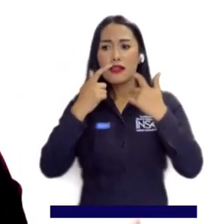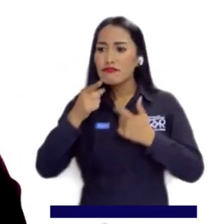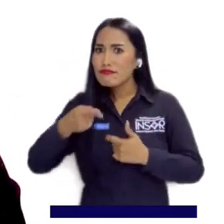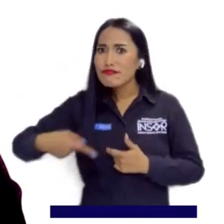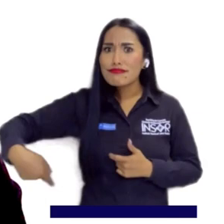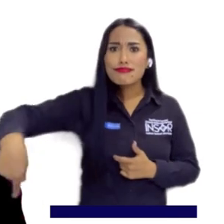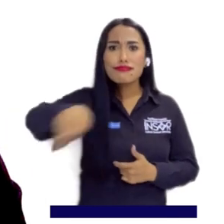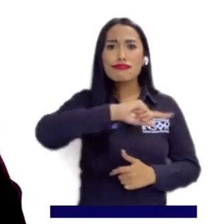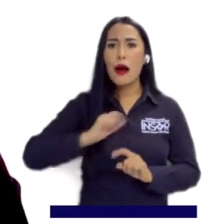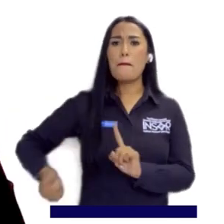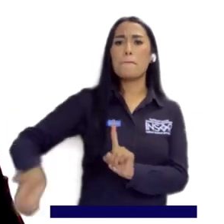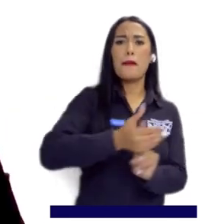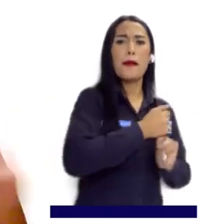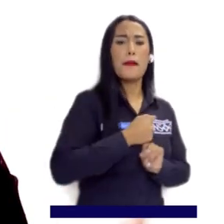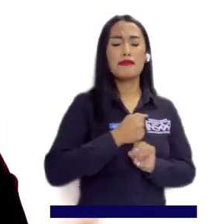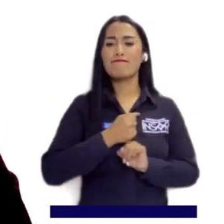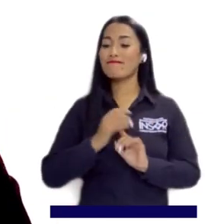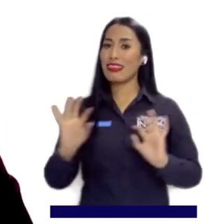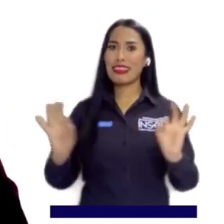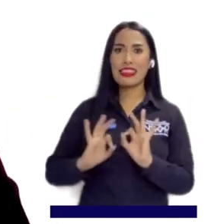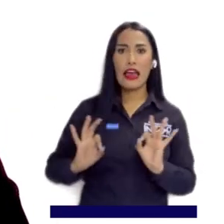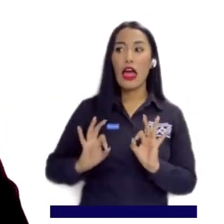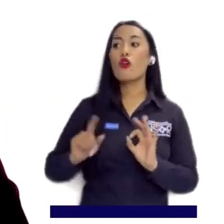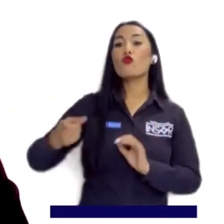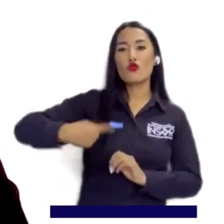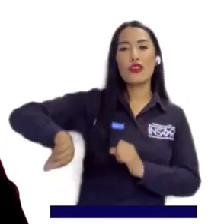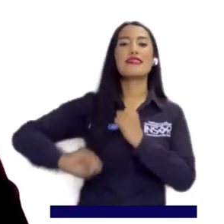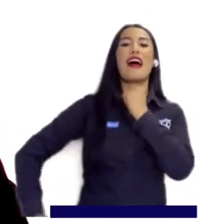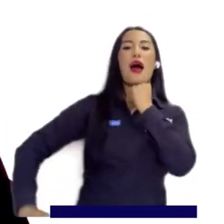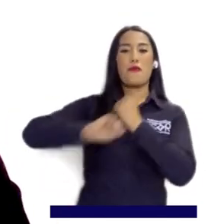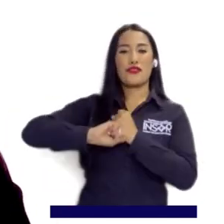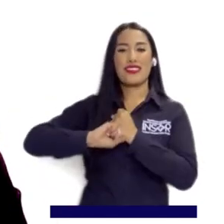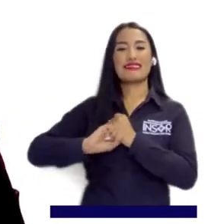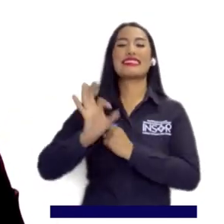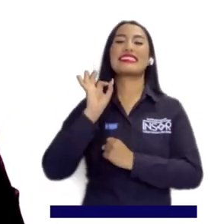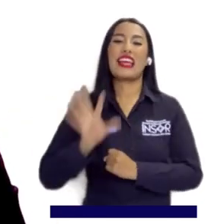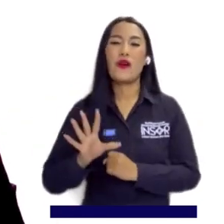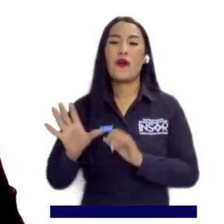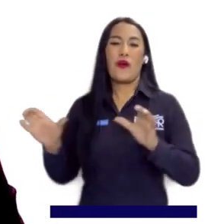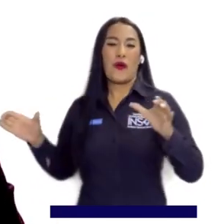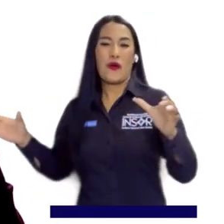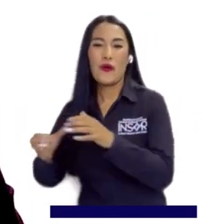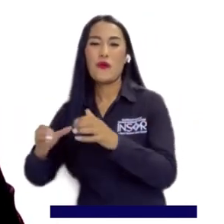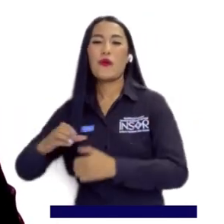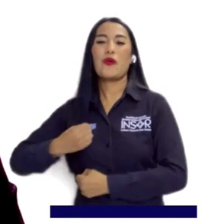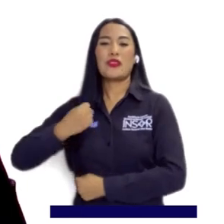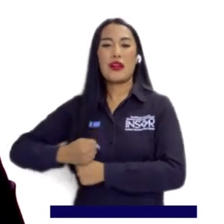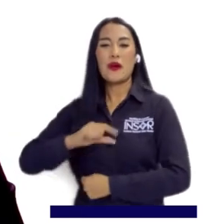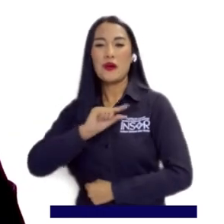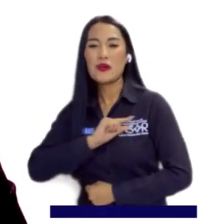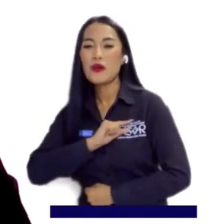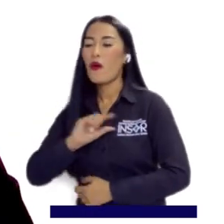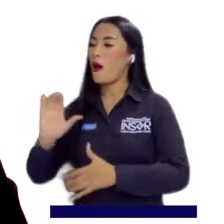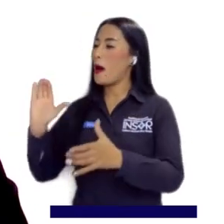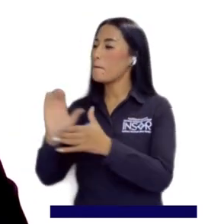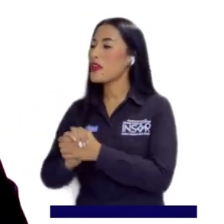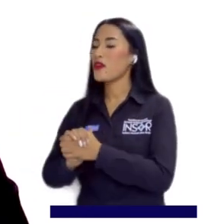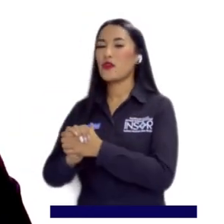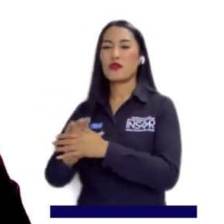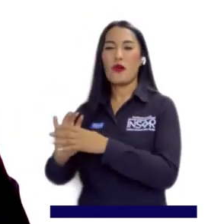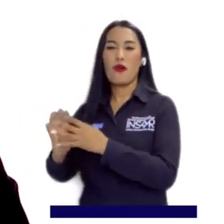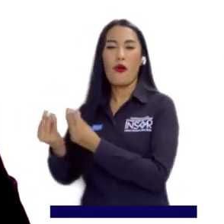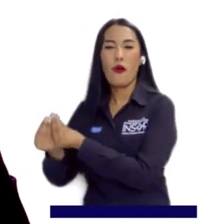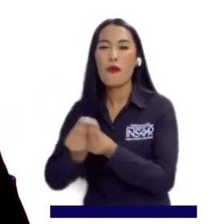Por último, es importante destacar que ninguno de estos resultados hubiera sido posible sin el trabajo riguroso y largo de cada uno de los